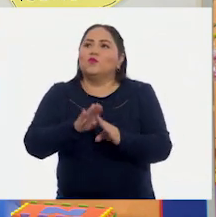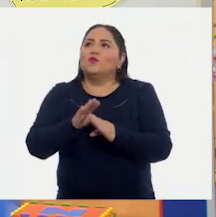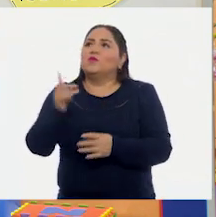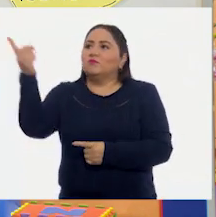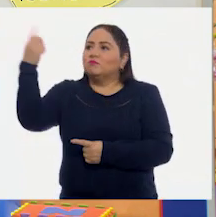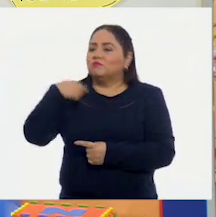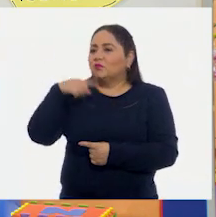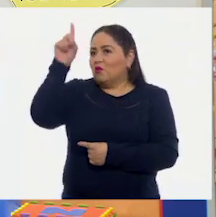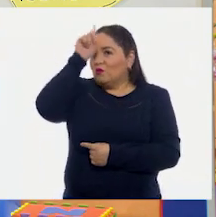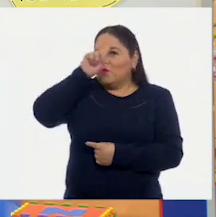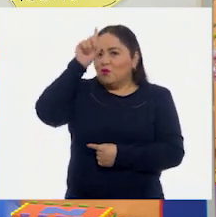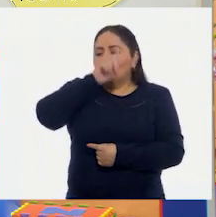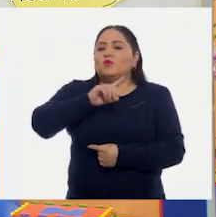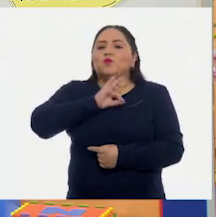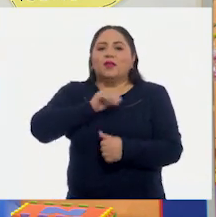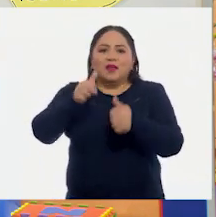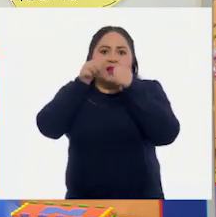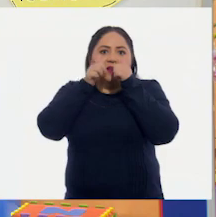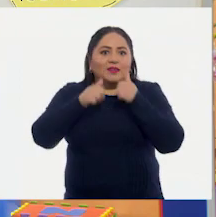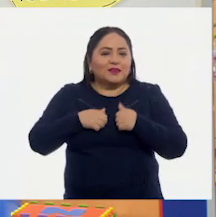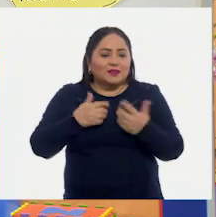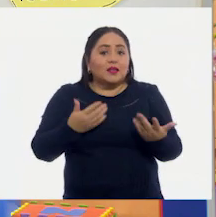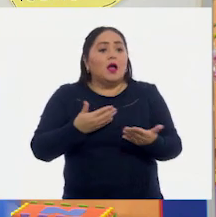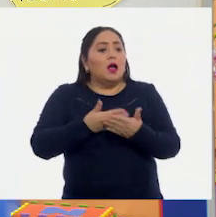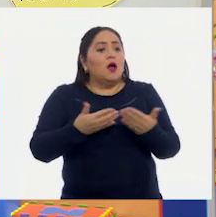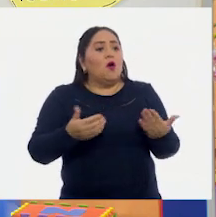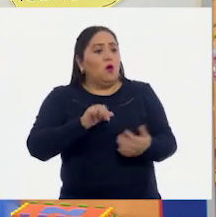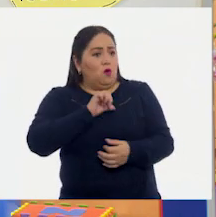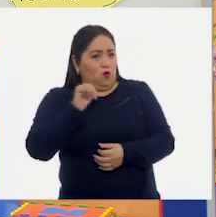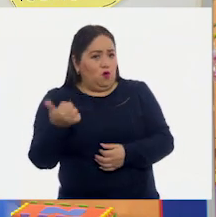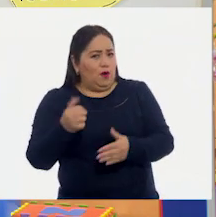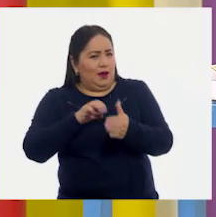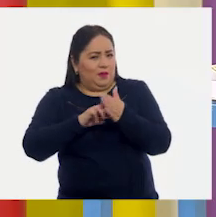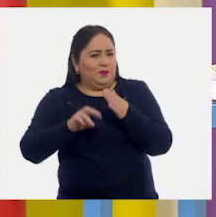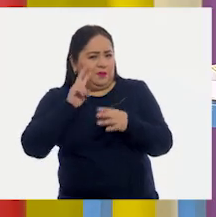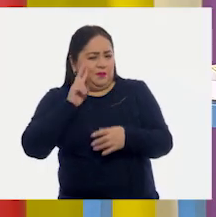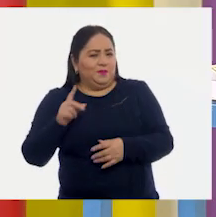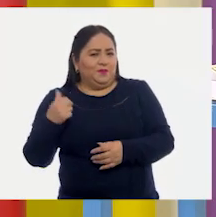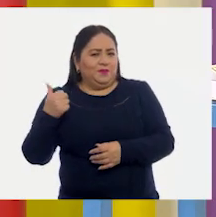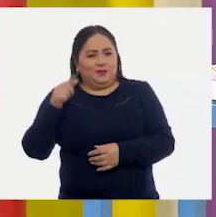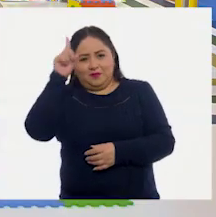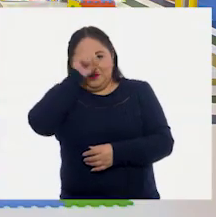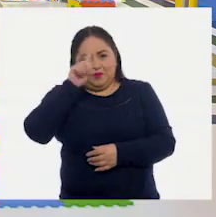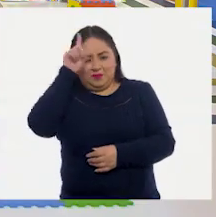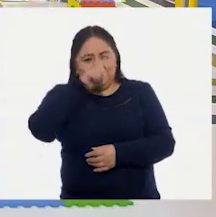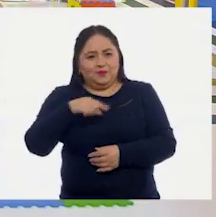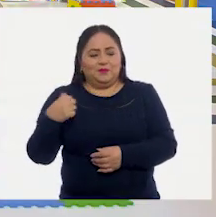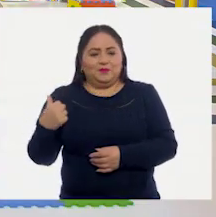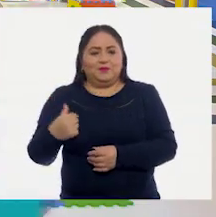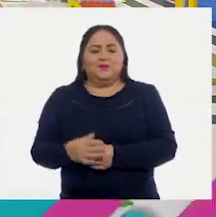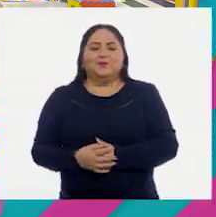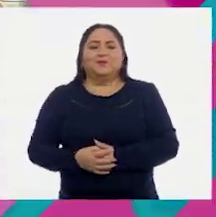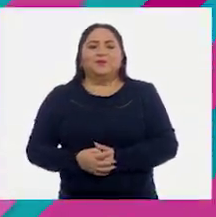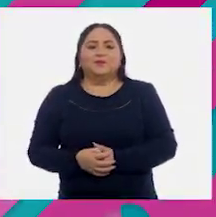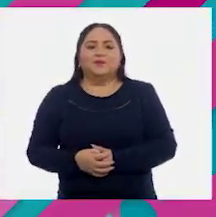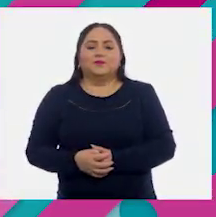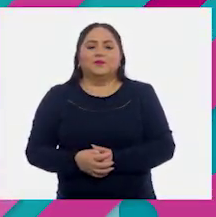muy buen consejo y nos van a atender, ¿verdad? Tenemos otro ejemplo de recomendación. Vamos.